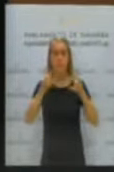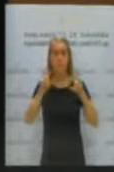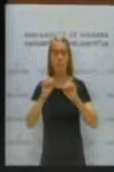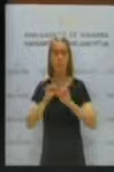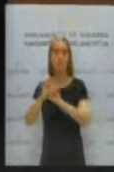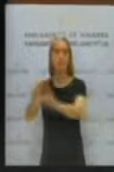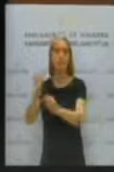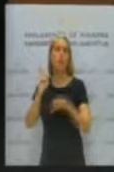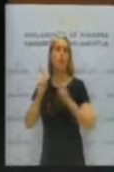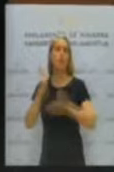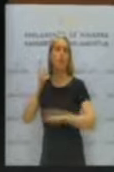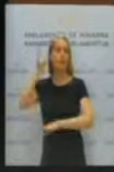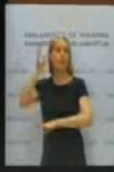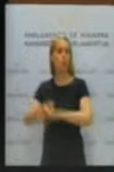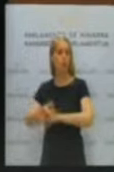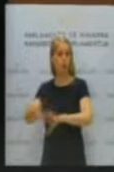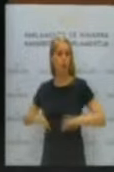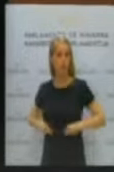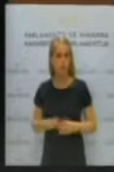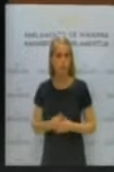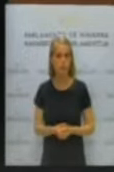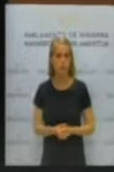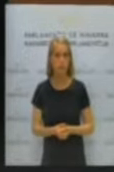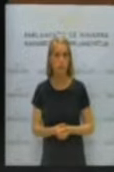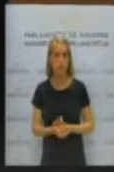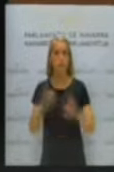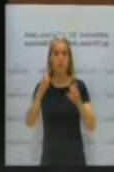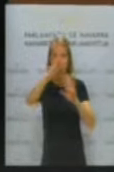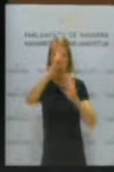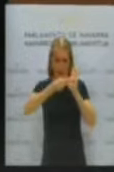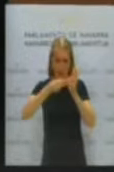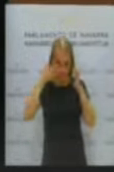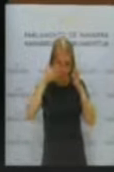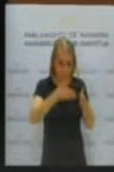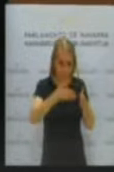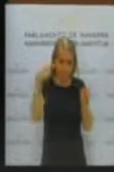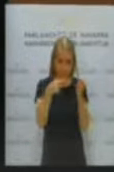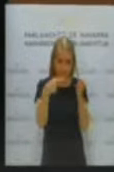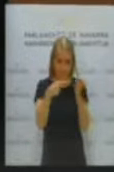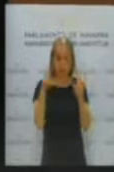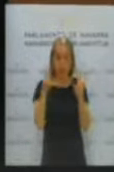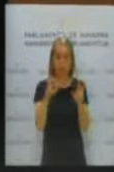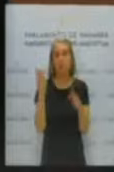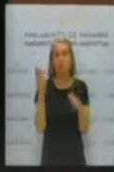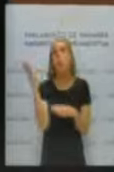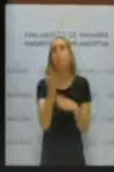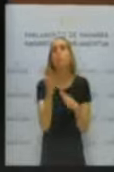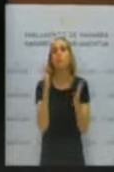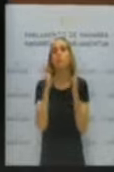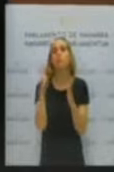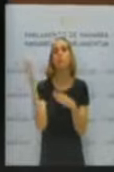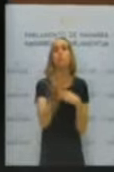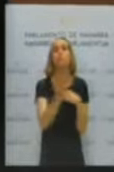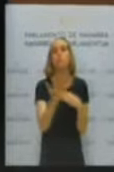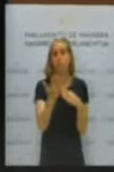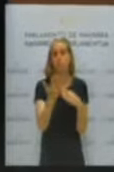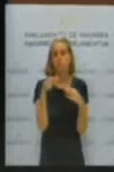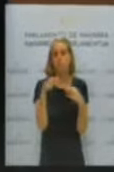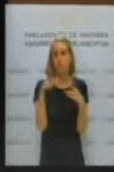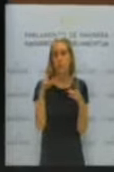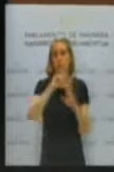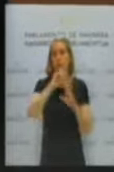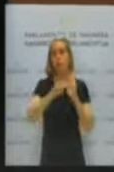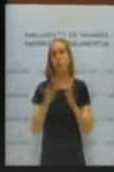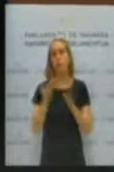dictaduras. Pero si nos centramos en la ley, o más bien en este régimen sancionador que contempla esta proposición de ley,